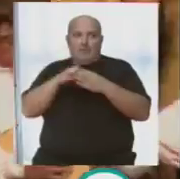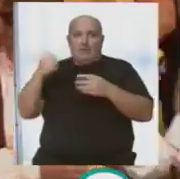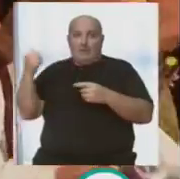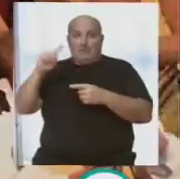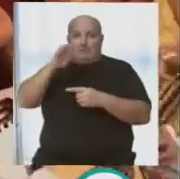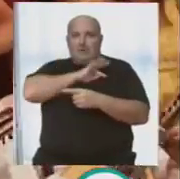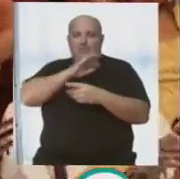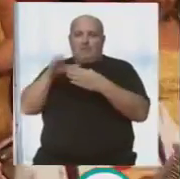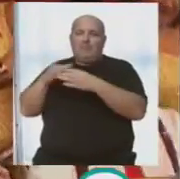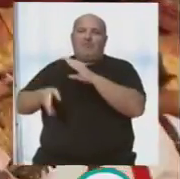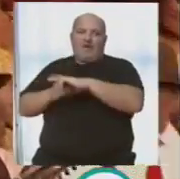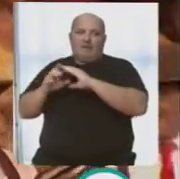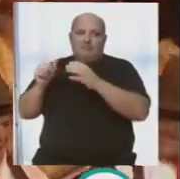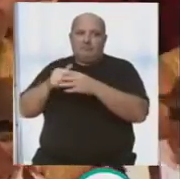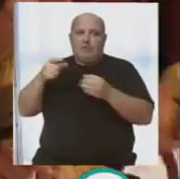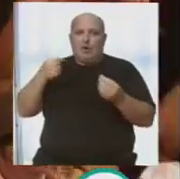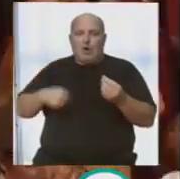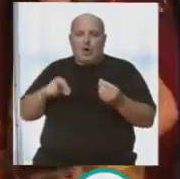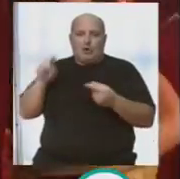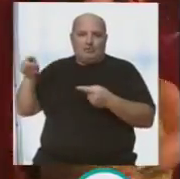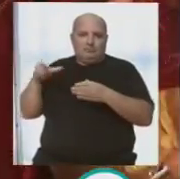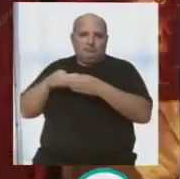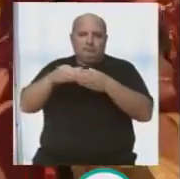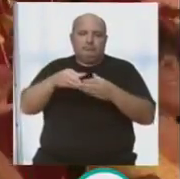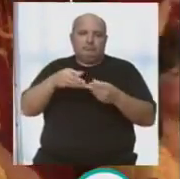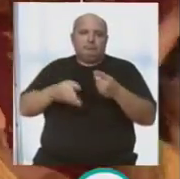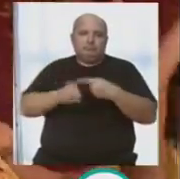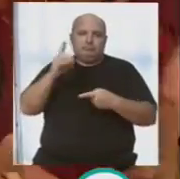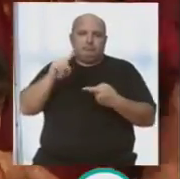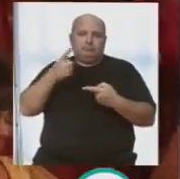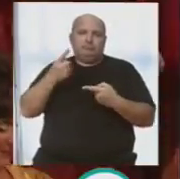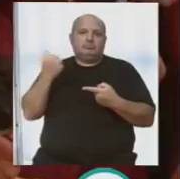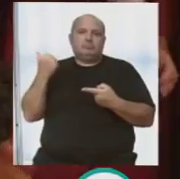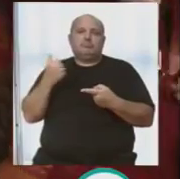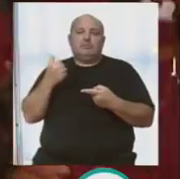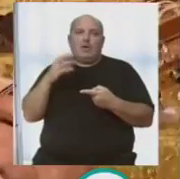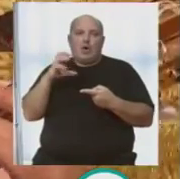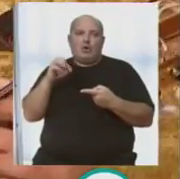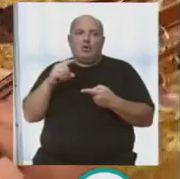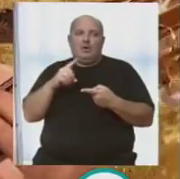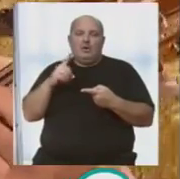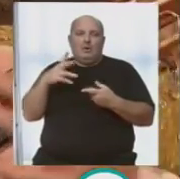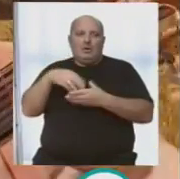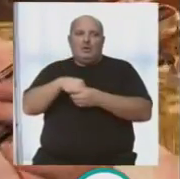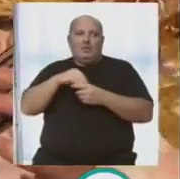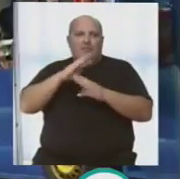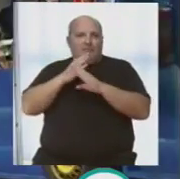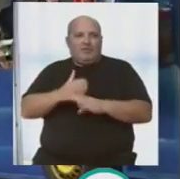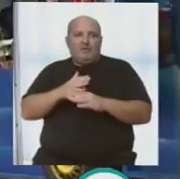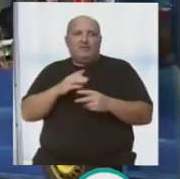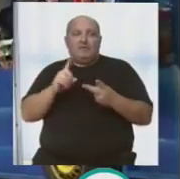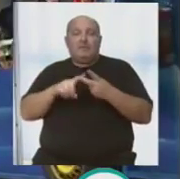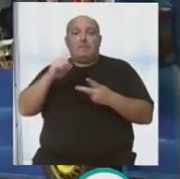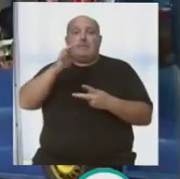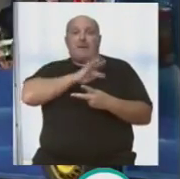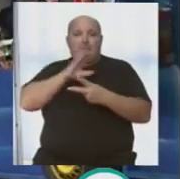finalísima. Una finalísima más al aire libre en este rincón emblemático como es el Balboarte de Candelaria, que además está protegido de todos los vientos, que